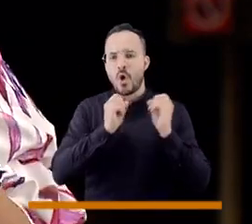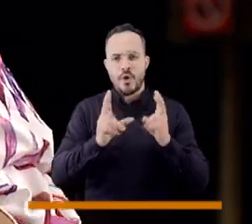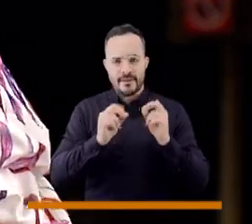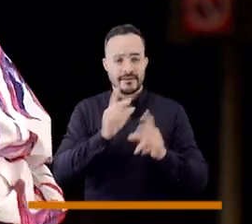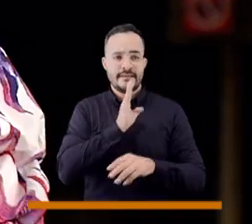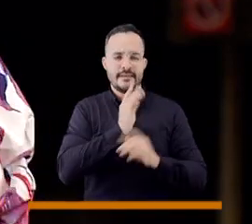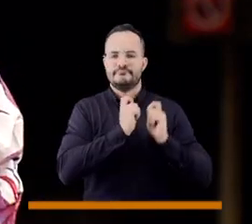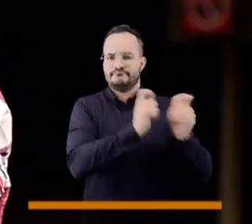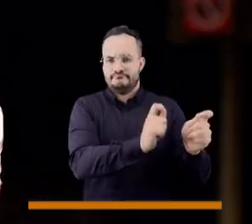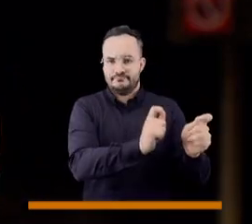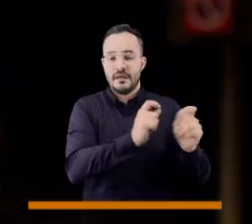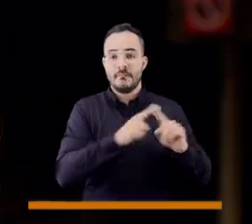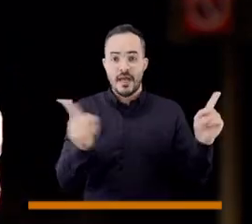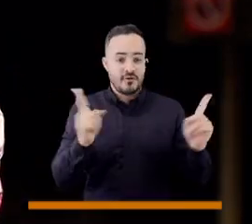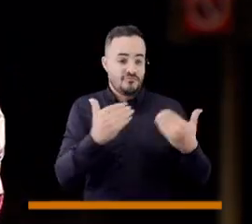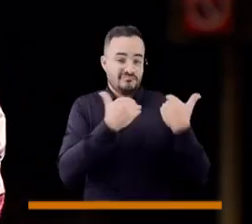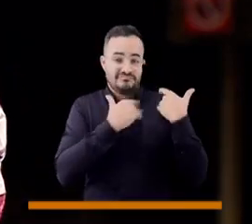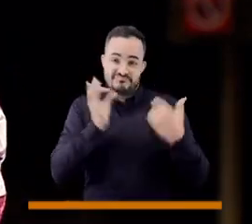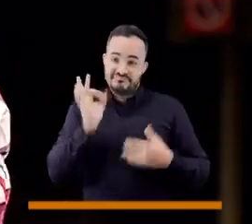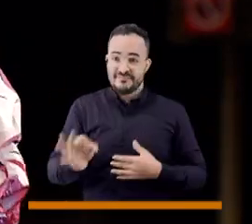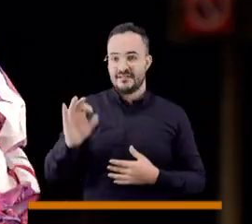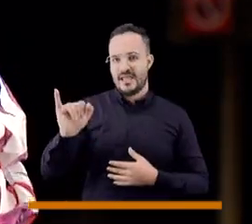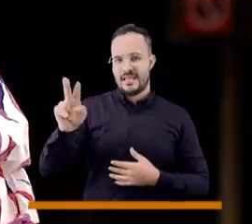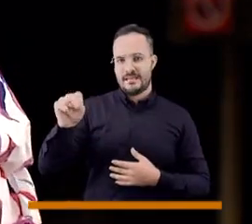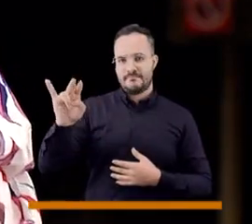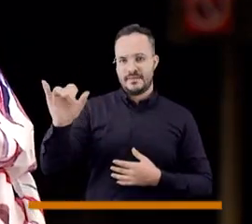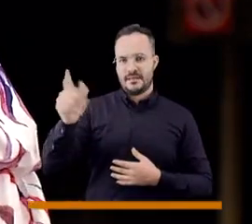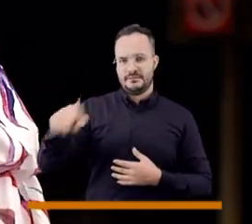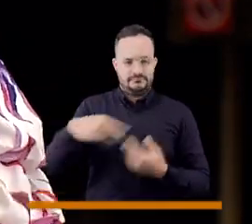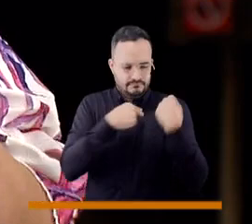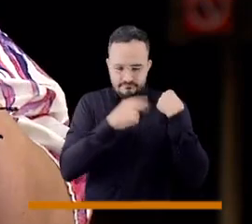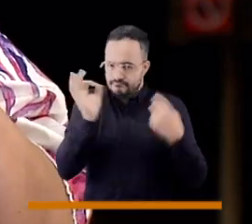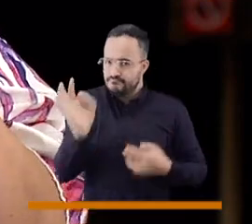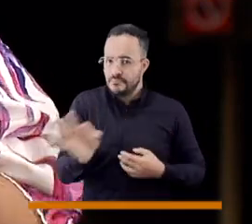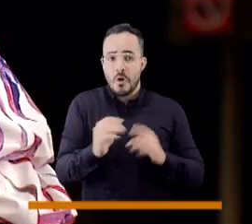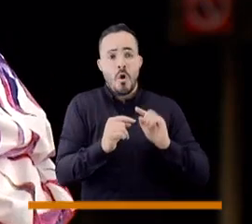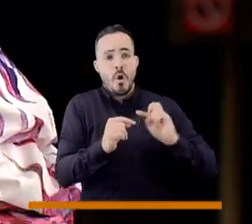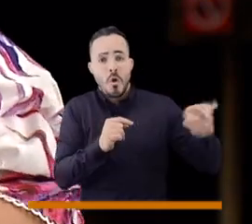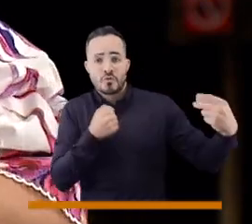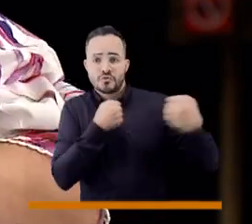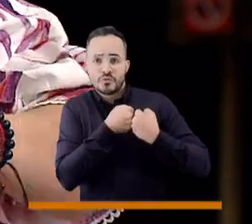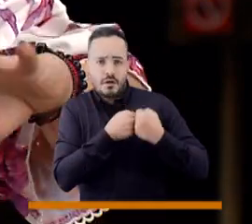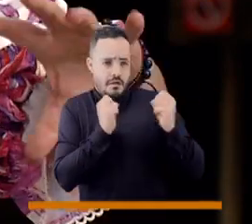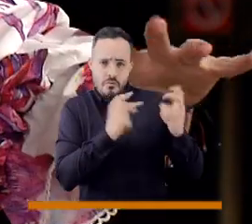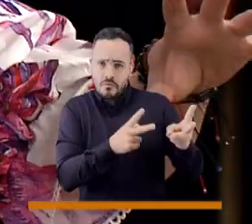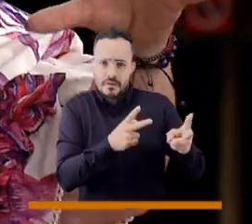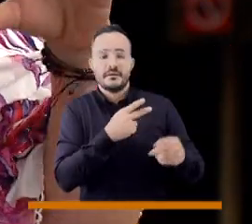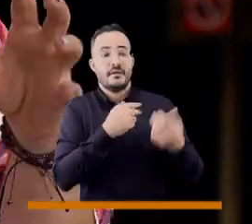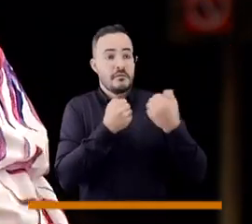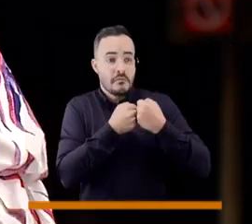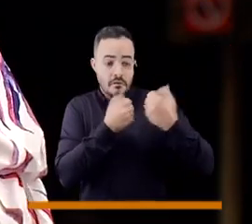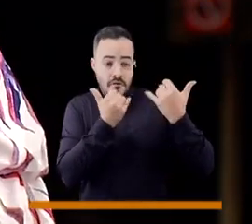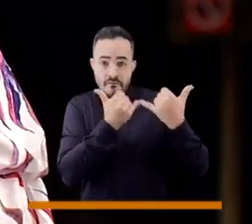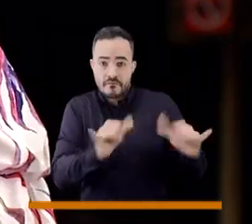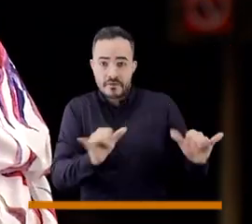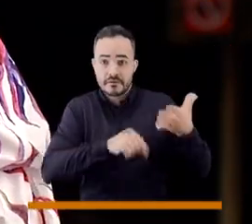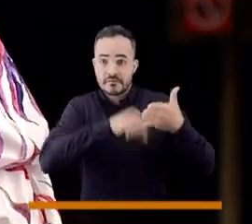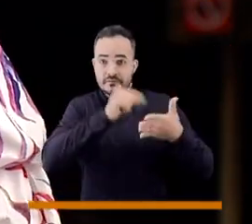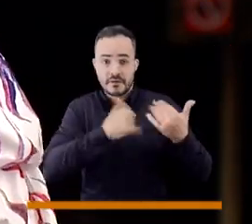personas. La vía siempre ha sido de INVIAS. INVIAS tiene y había tenido que hacer unos